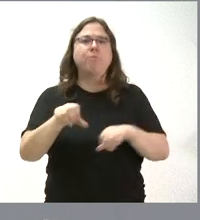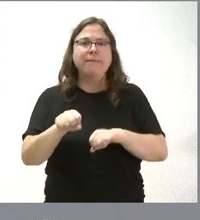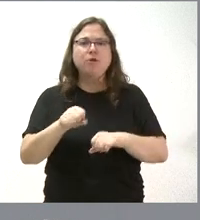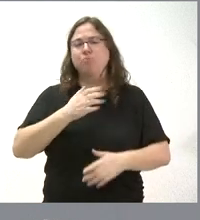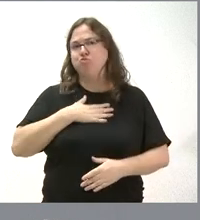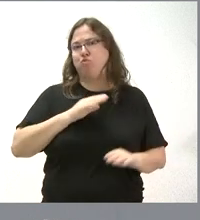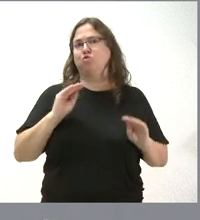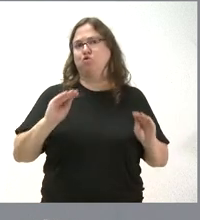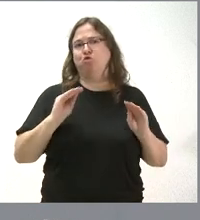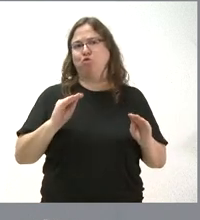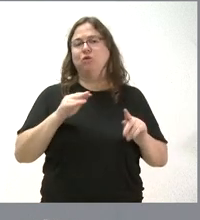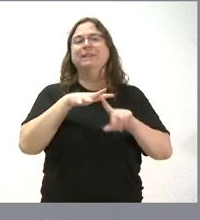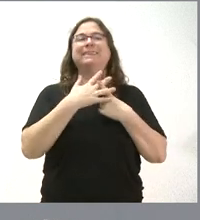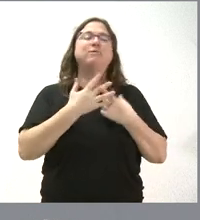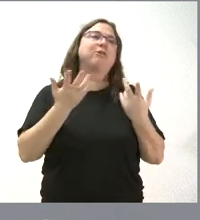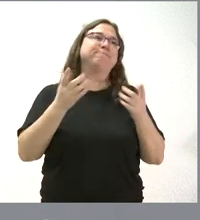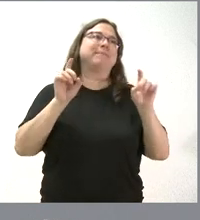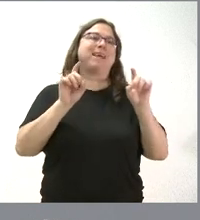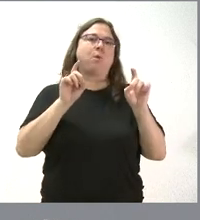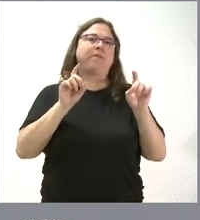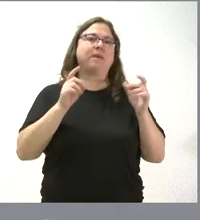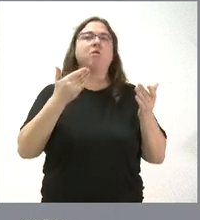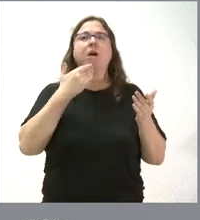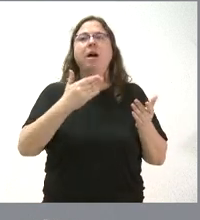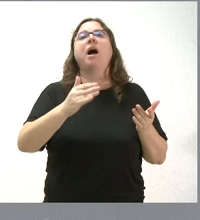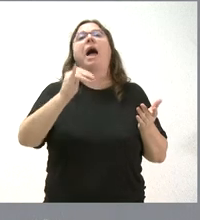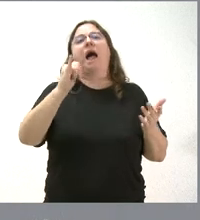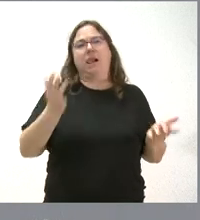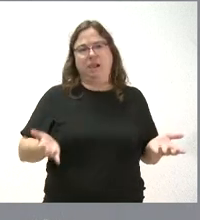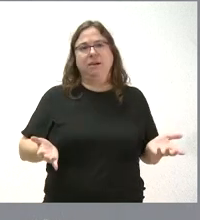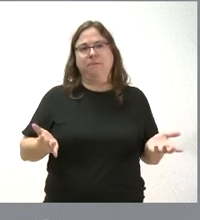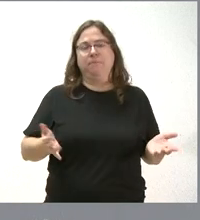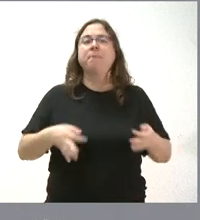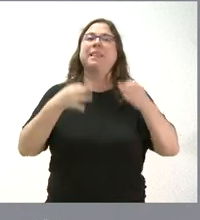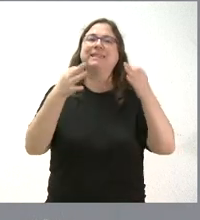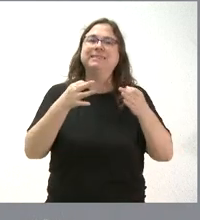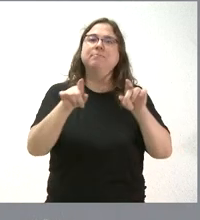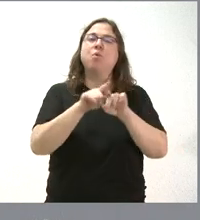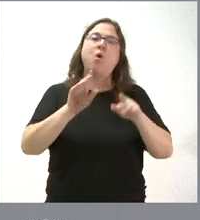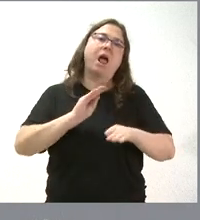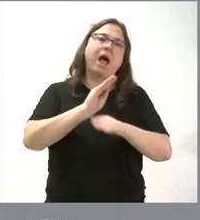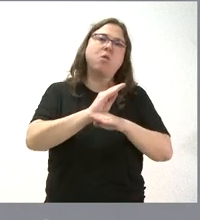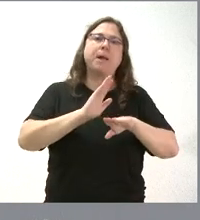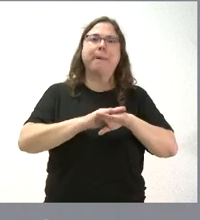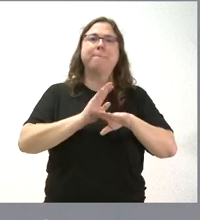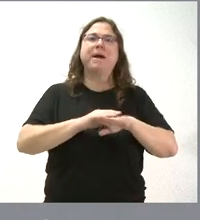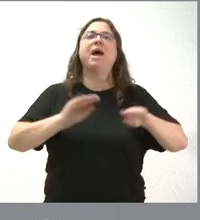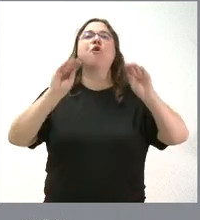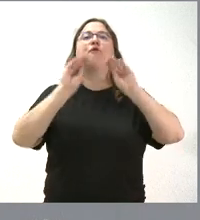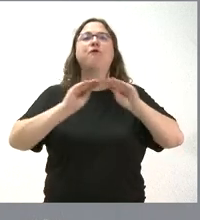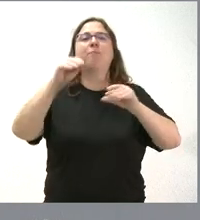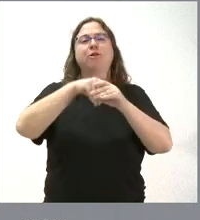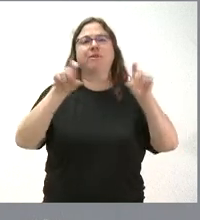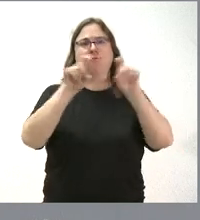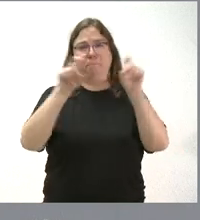propio de los escenarios más educativos, siguen existiendo. Y siempre ha habido también ayudas para la formación dentro de las